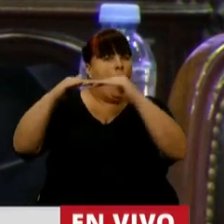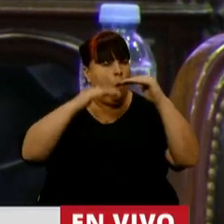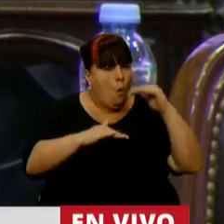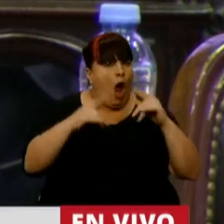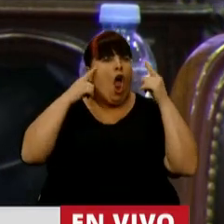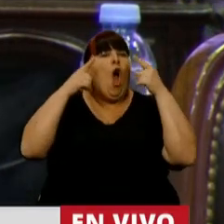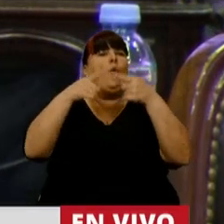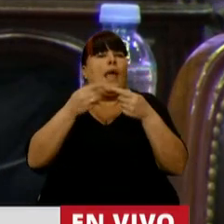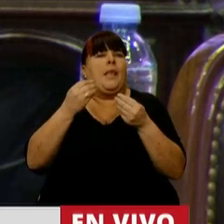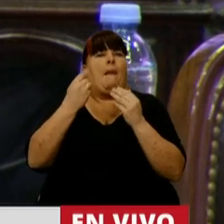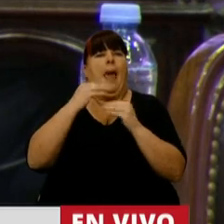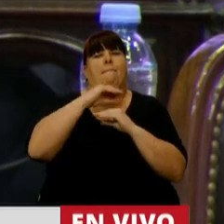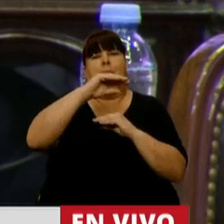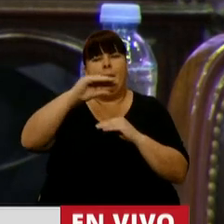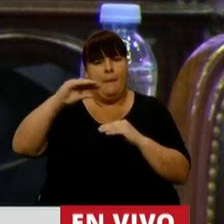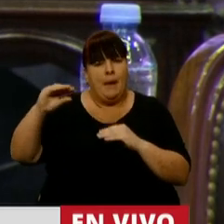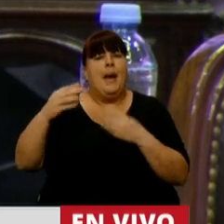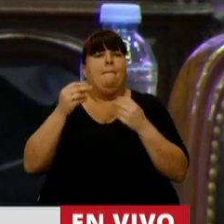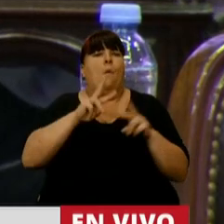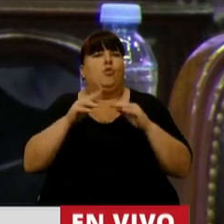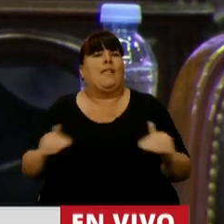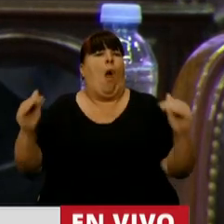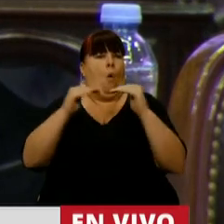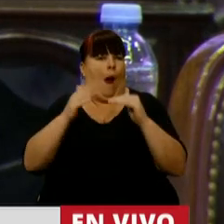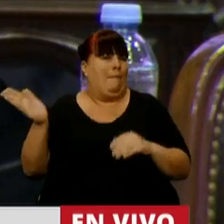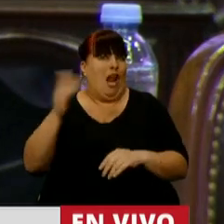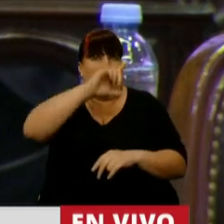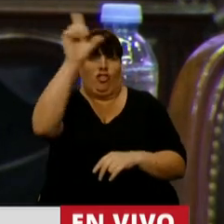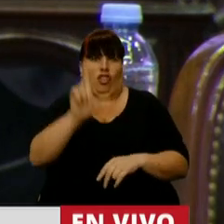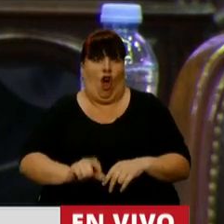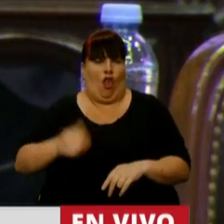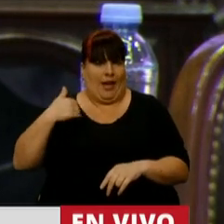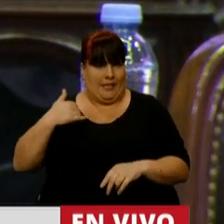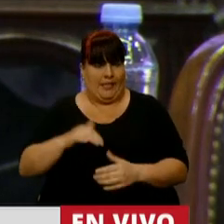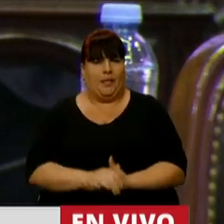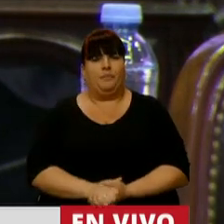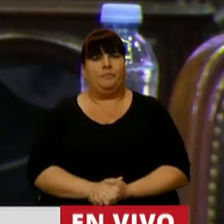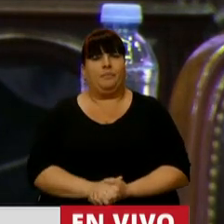con criterios objetivos de reparto para lograr igualdad de oportunidades en todo el territorio nacional.